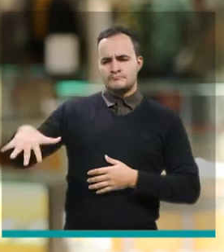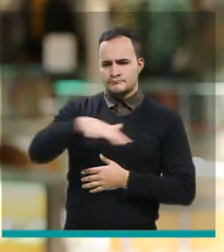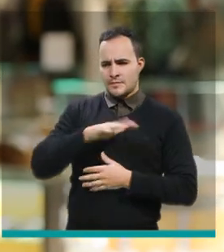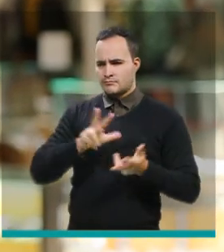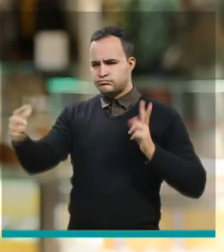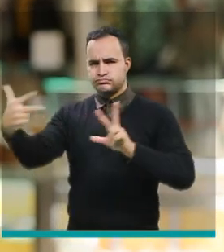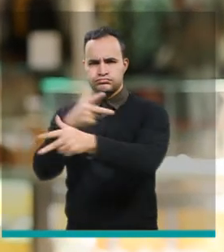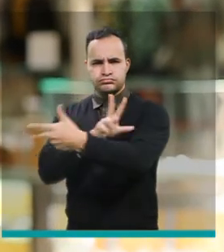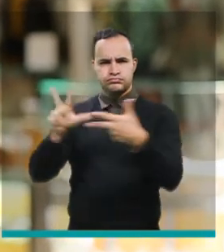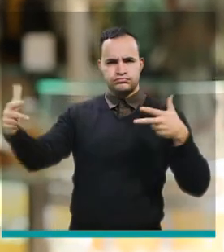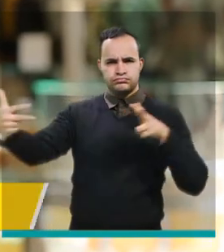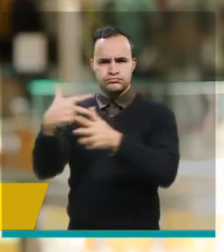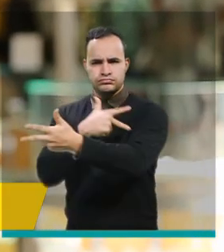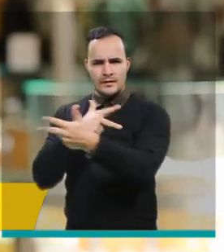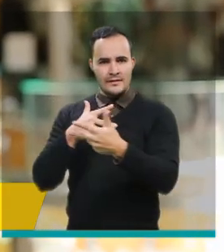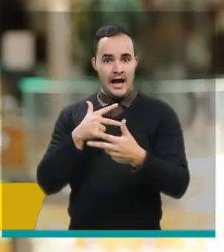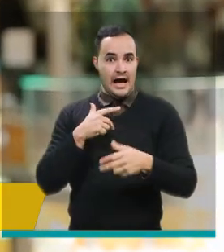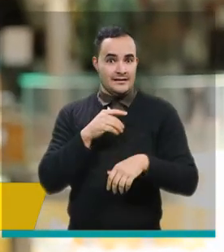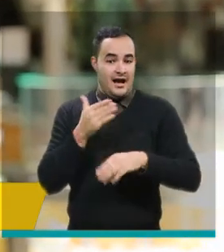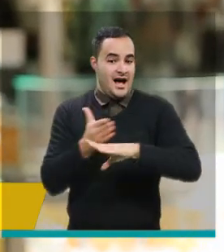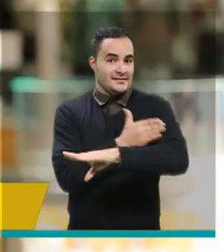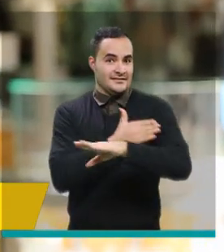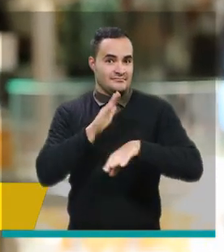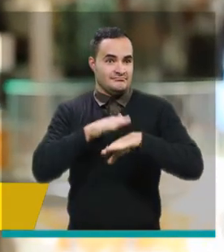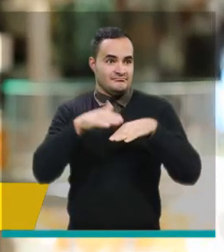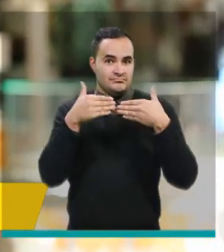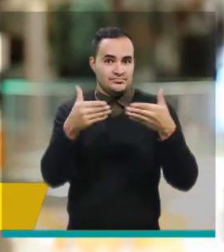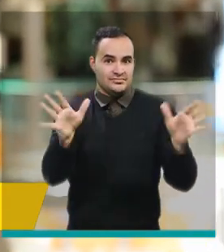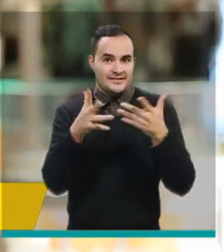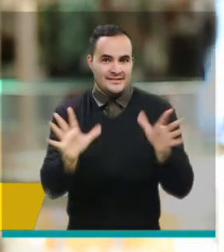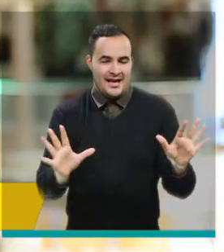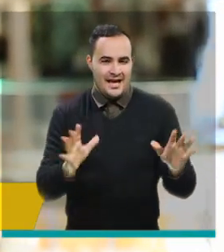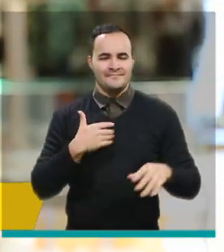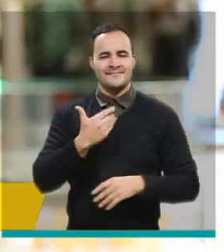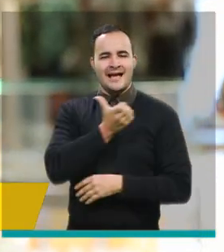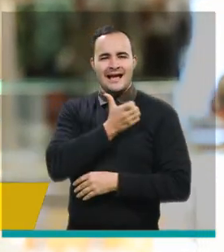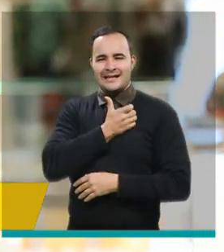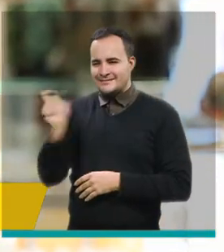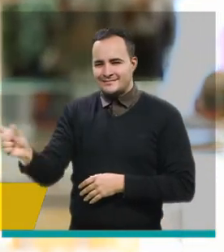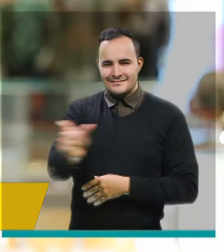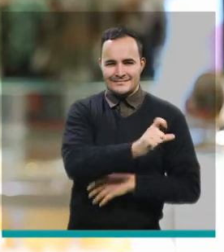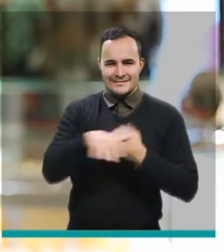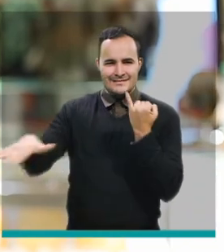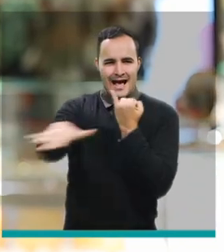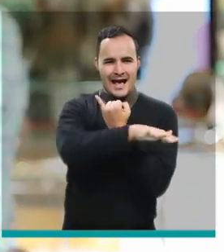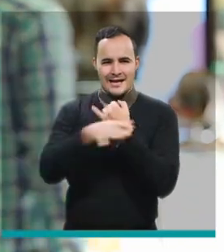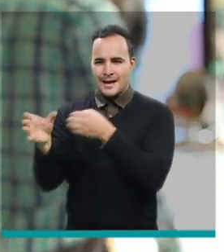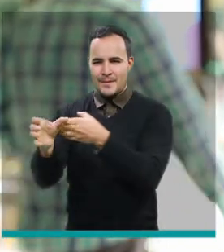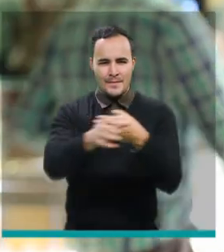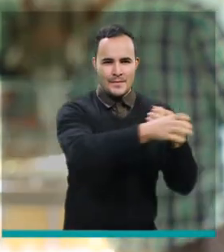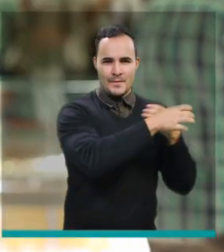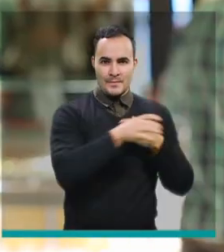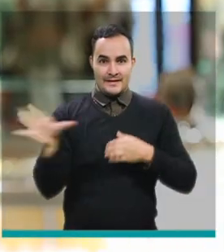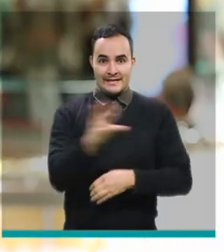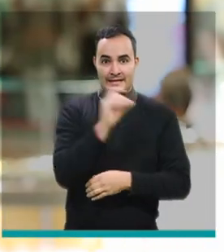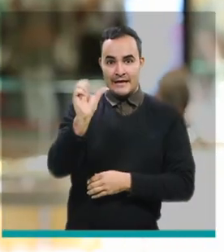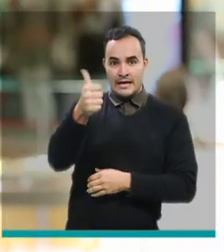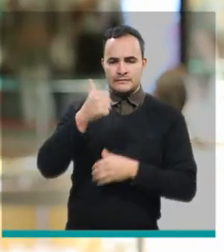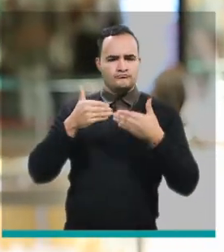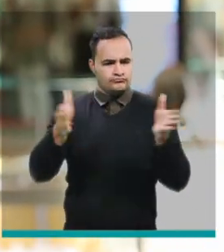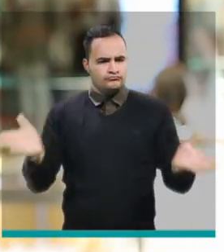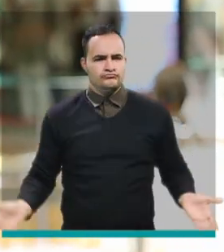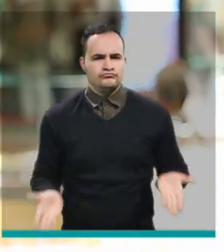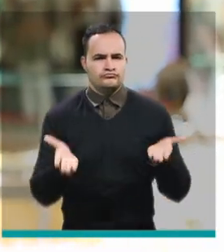intermunicipal fue el primer sector en iniciar operaciones después del anuncio de los 10 alcaldes metropolitanos de dar luz verde a la